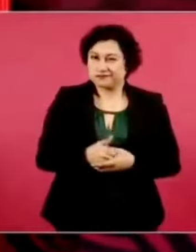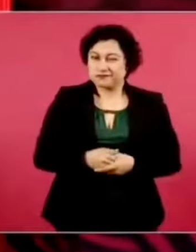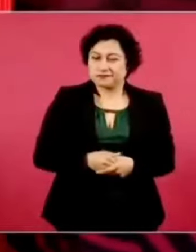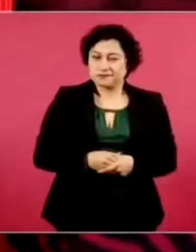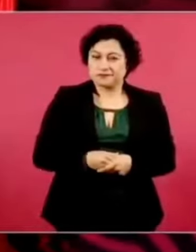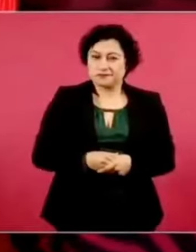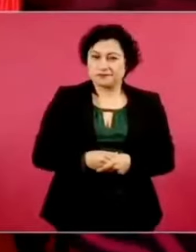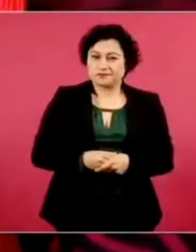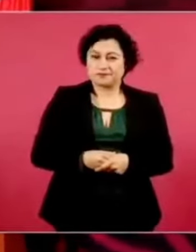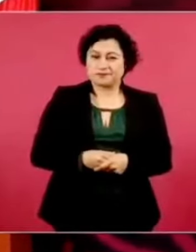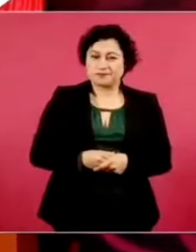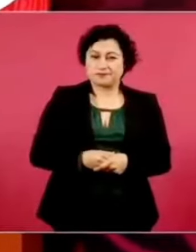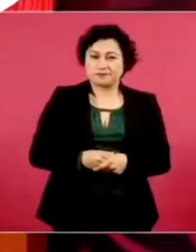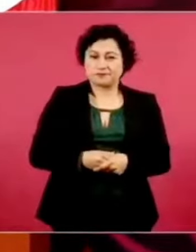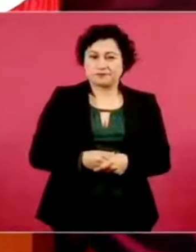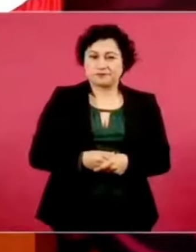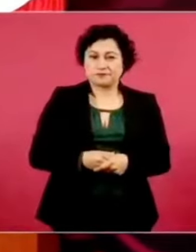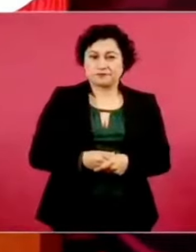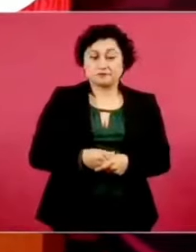con hipocresía